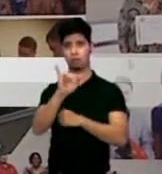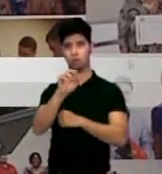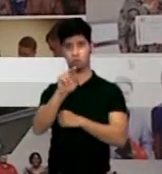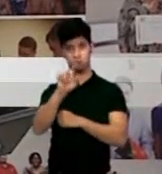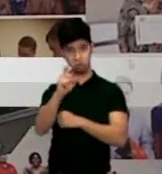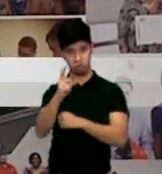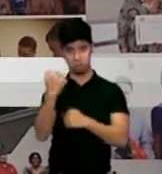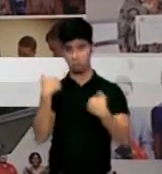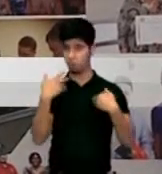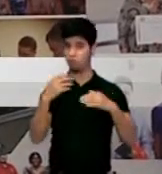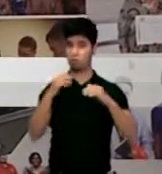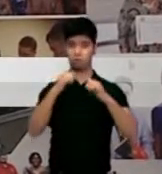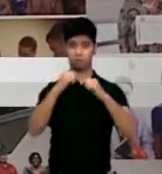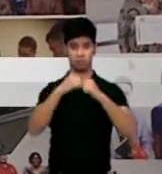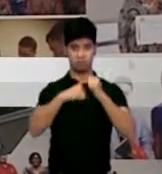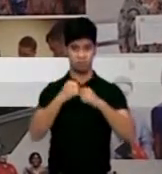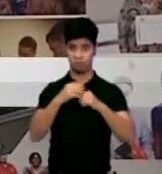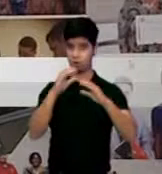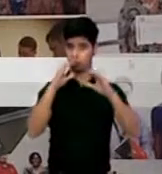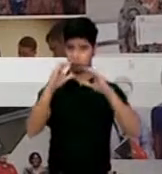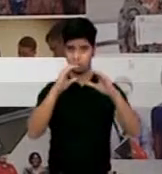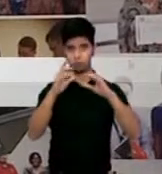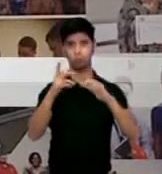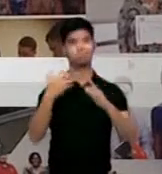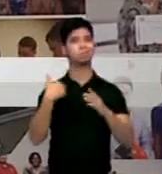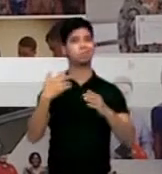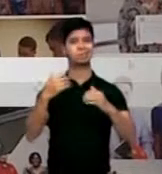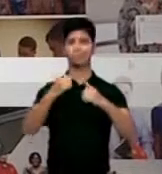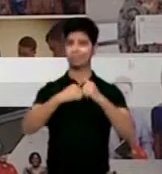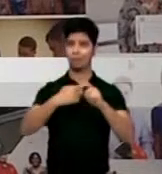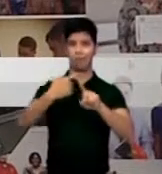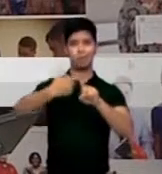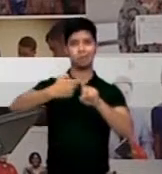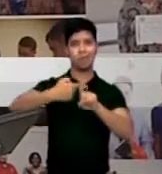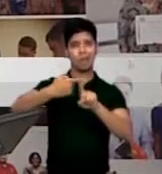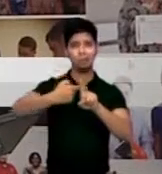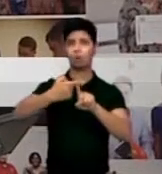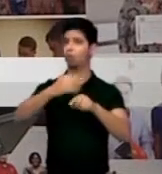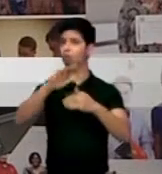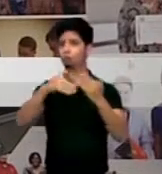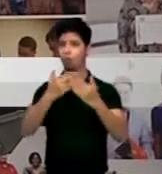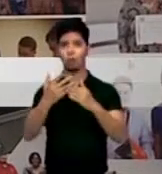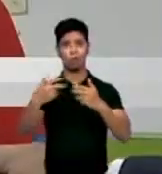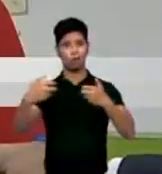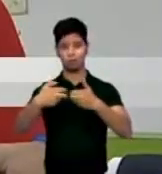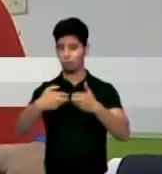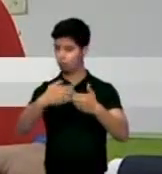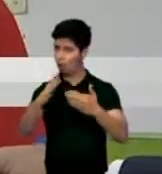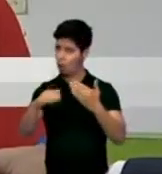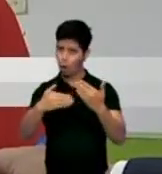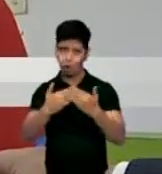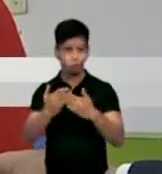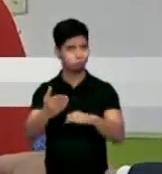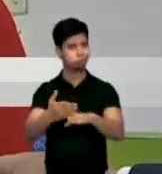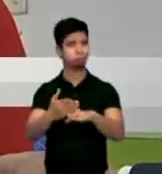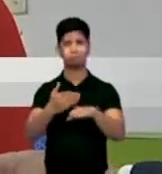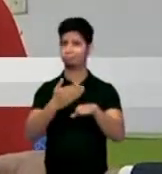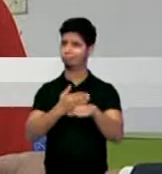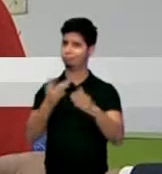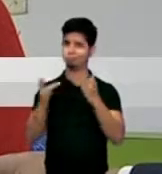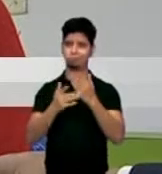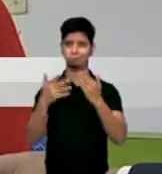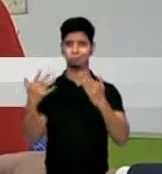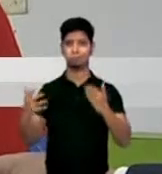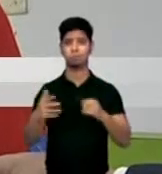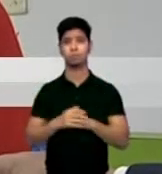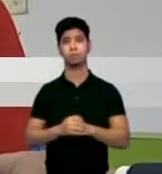comunicaciones, sistemas térmicos, sistemas eléctricos, todo es avanzado. Agustín Cochado, director de